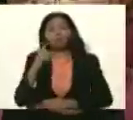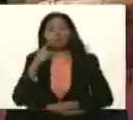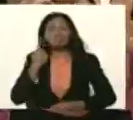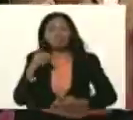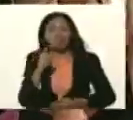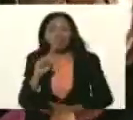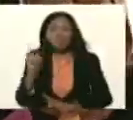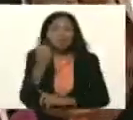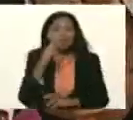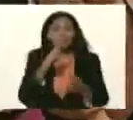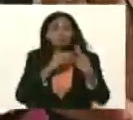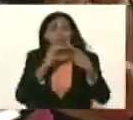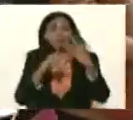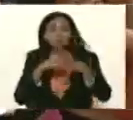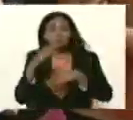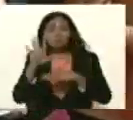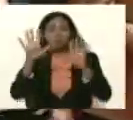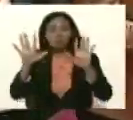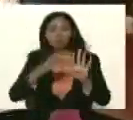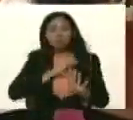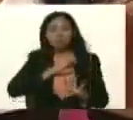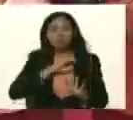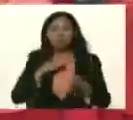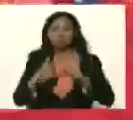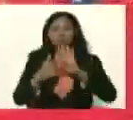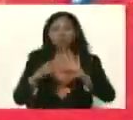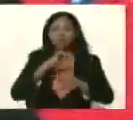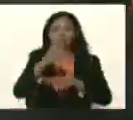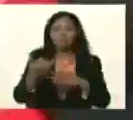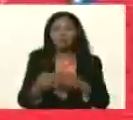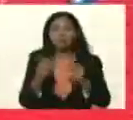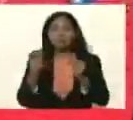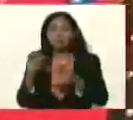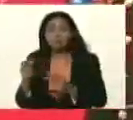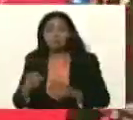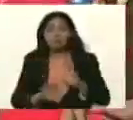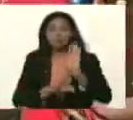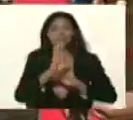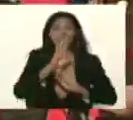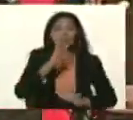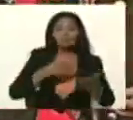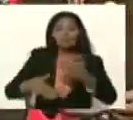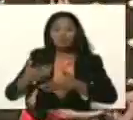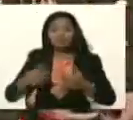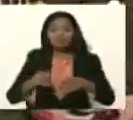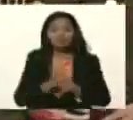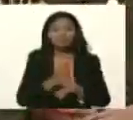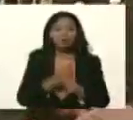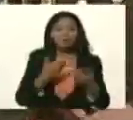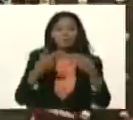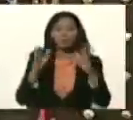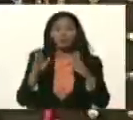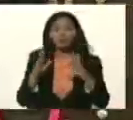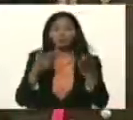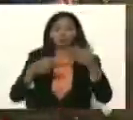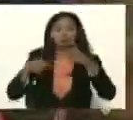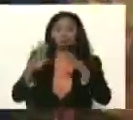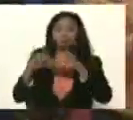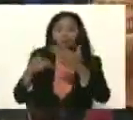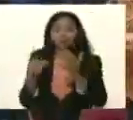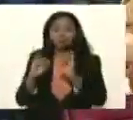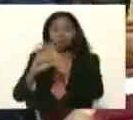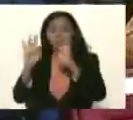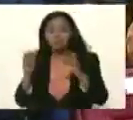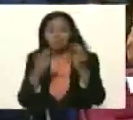tendrán la primera tarea el próximo 10 de enero de presentar el plan de aceleración de desarrollo de servicios y obras públicas y de infraestructura así